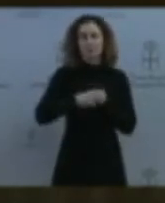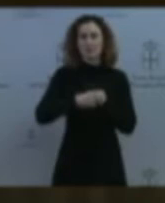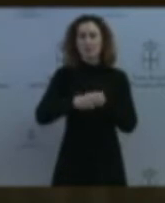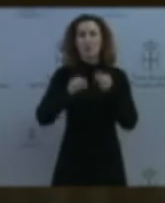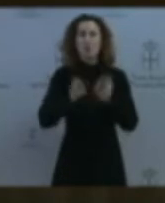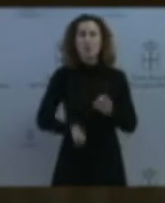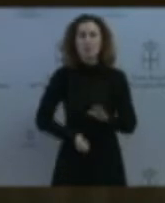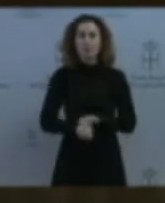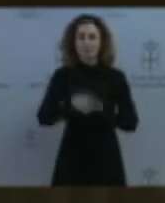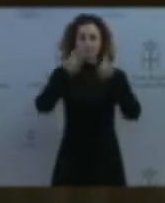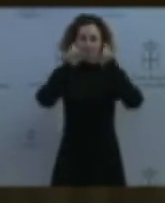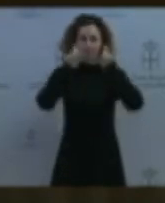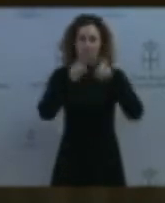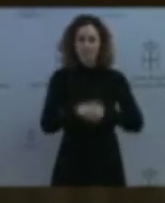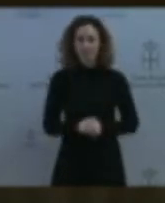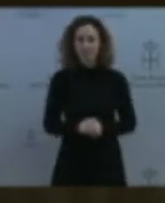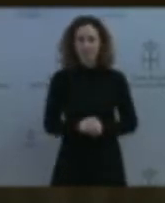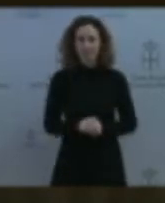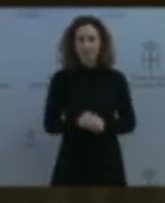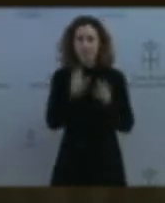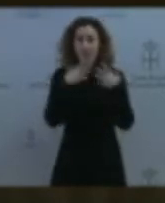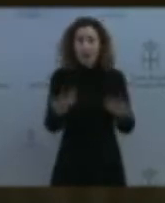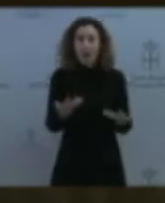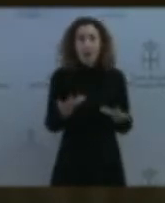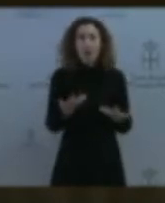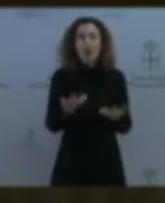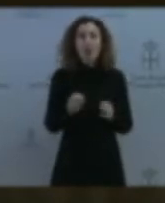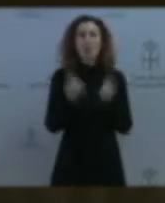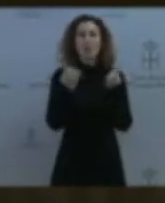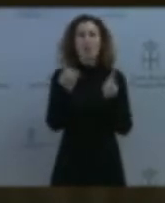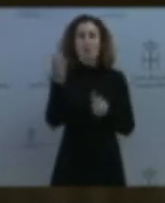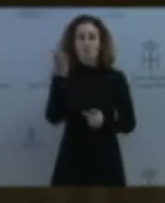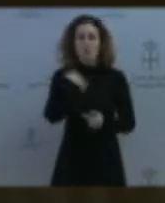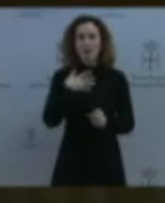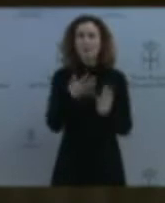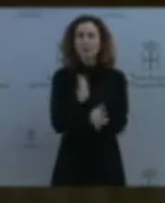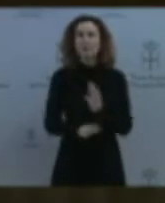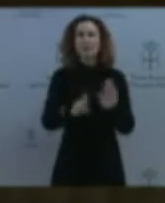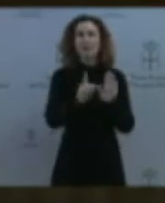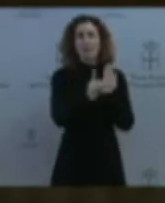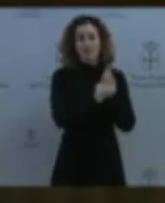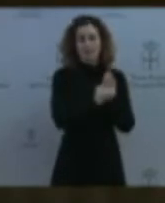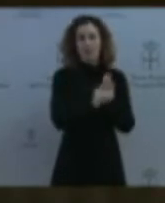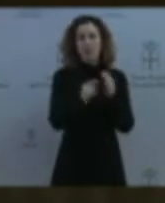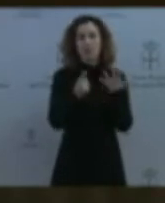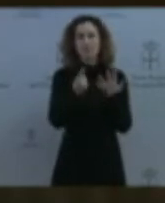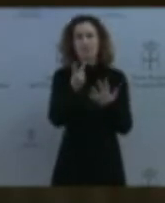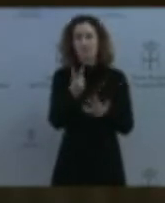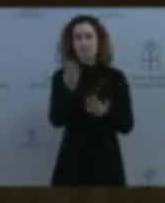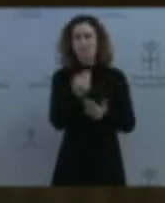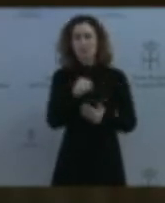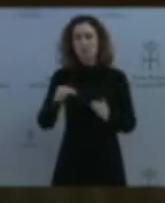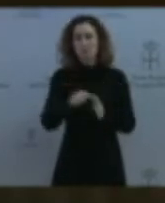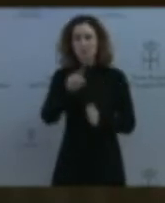mismo no se está reconociendo esa formación alcuéntrase en el Decreto 62.001 del 28 de Xuno, por lo que se regula en las